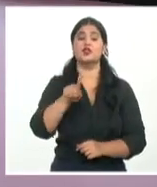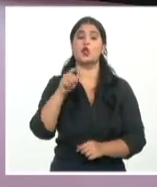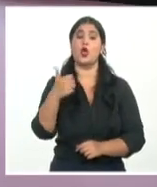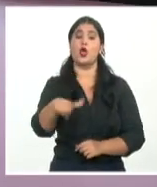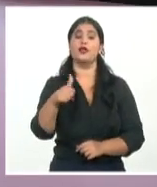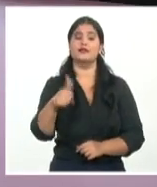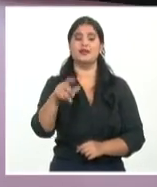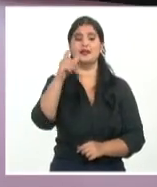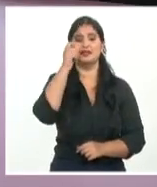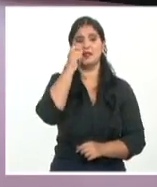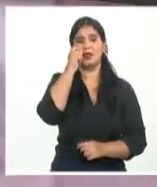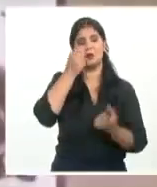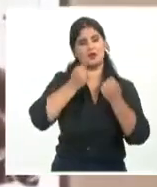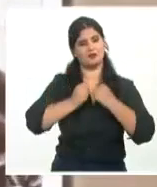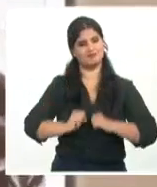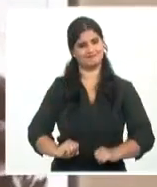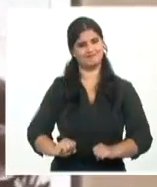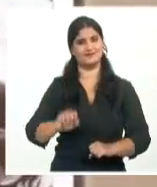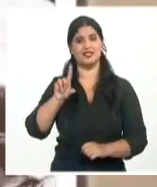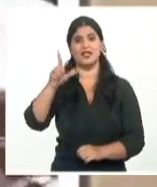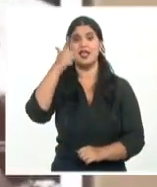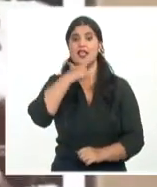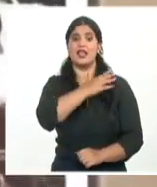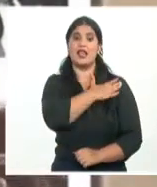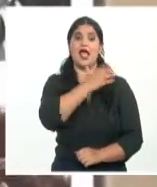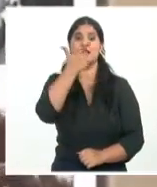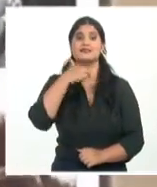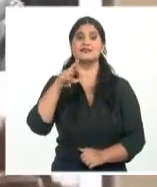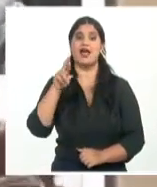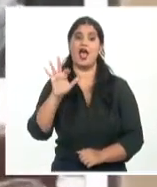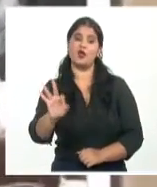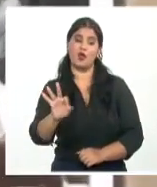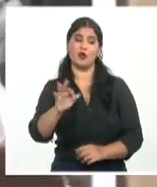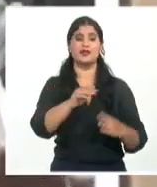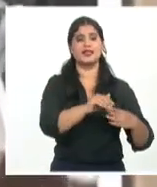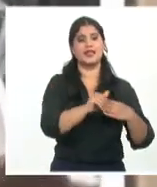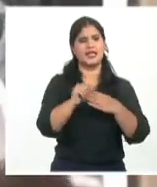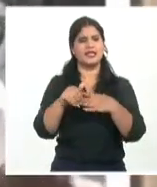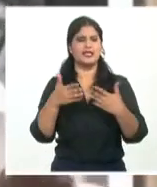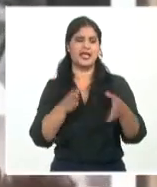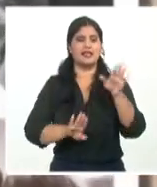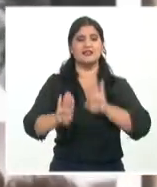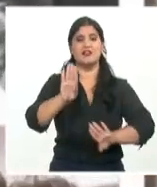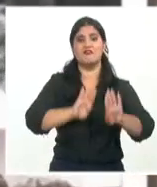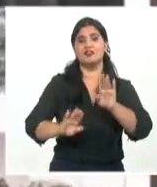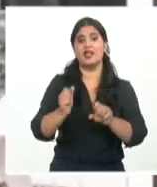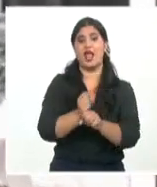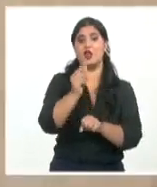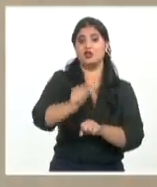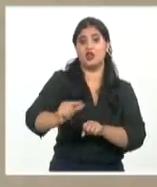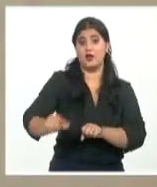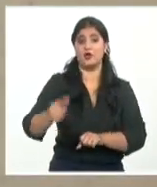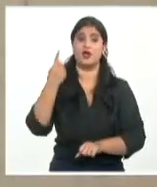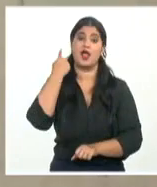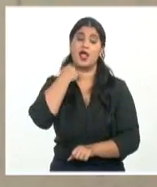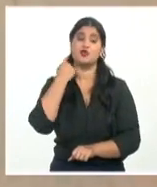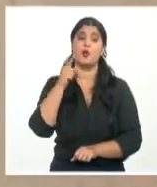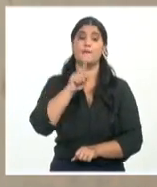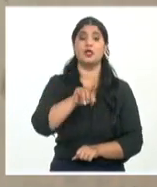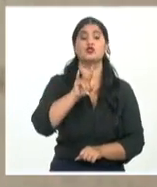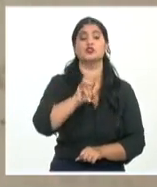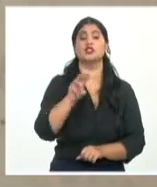natalicio del inolvidable Lázaro Peña. El líder del movimiento obrero cubano fundó en 1939 la